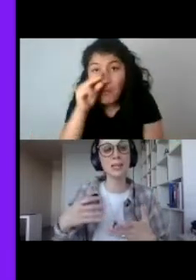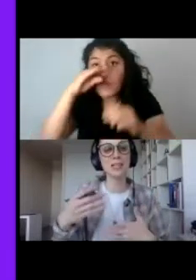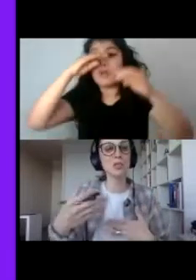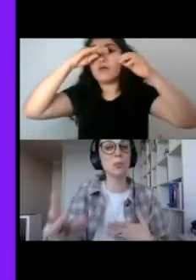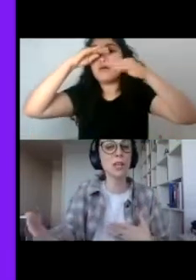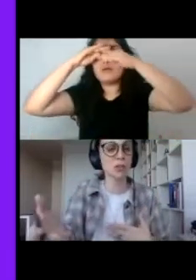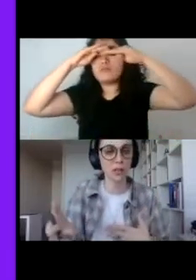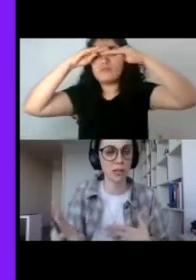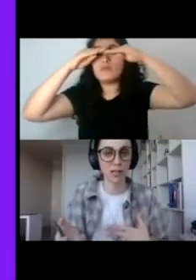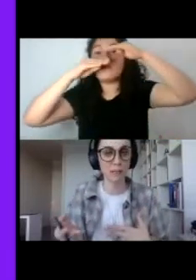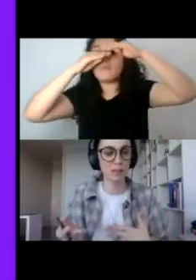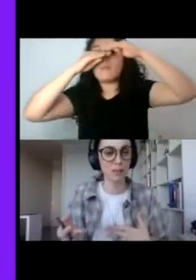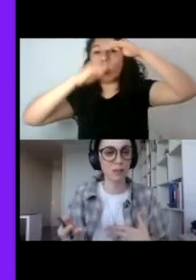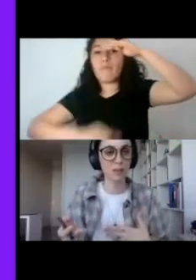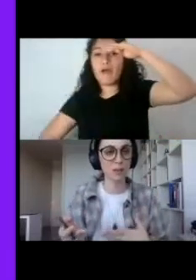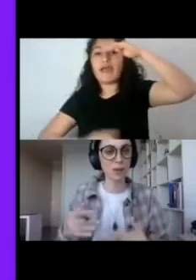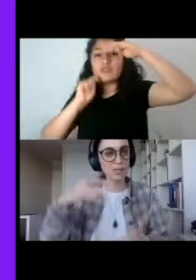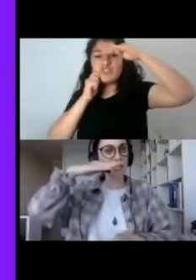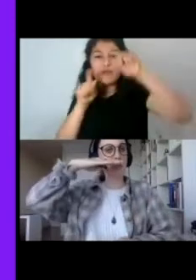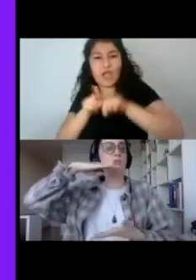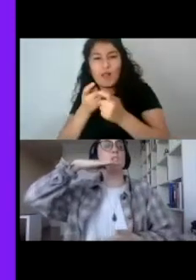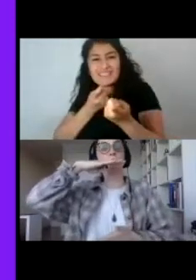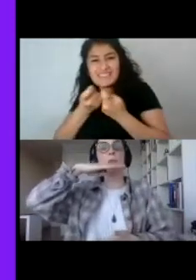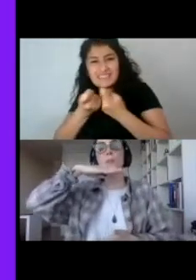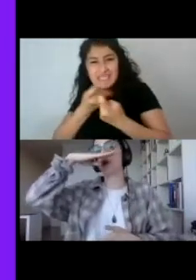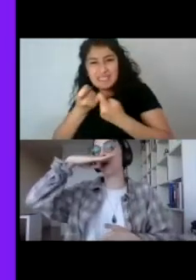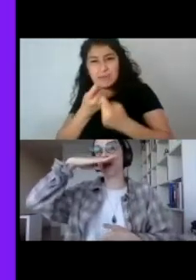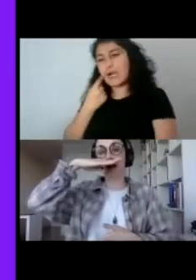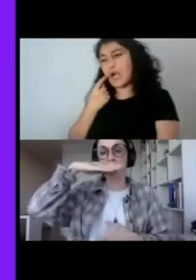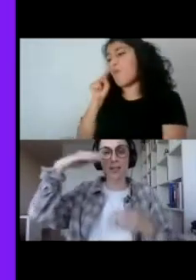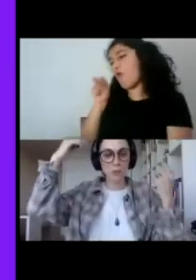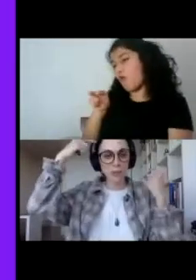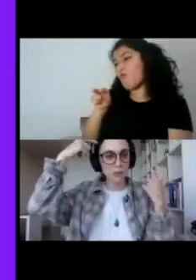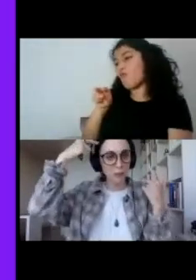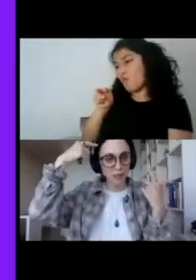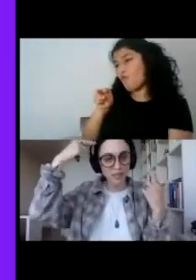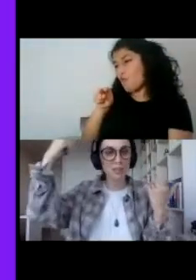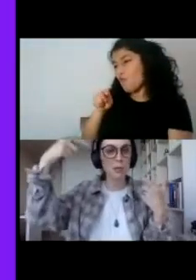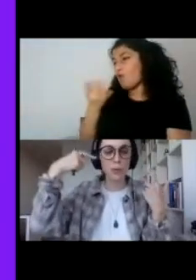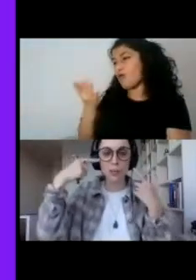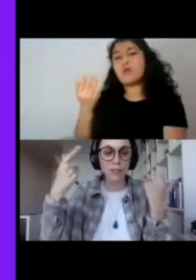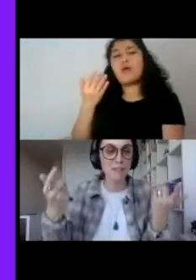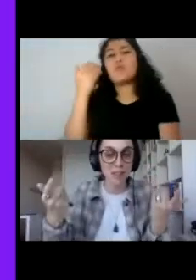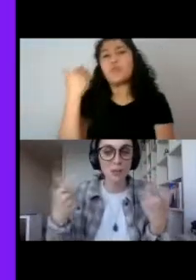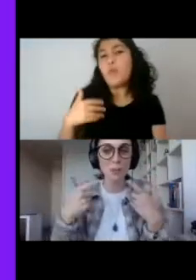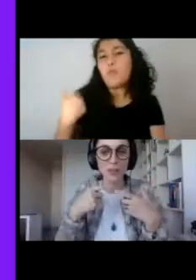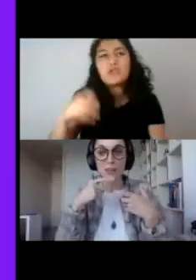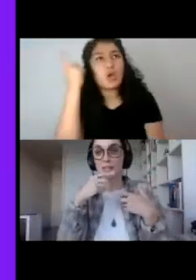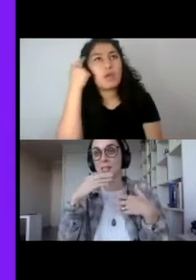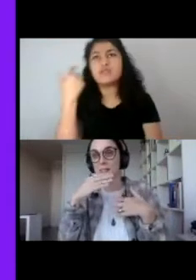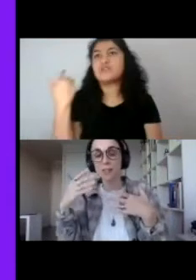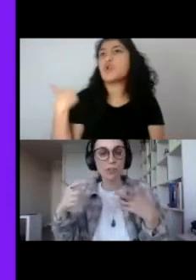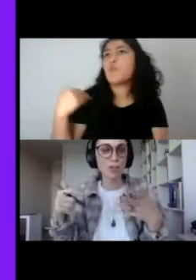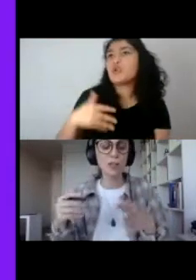para el sexo opuesto en la tapa, ¿no? Cierta porción del cuerpo es como hasta acá llega, no importa lo que piensa, no importa lo que ve, no importa